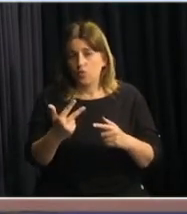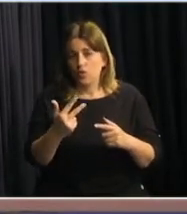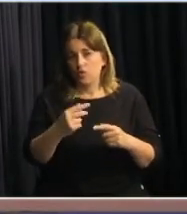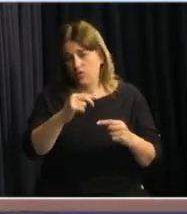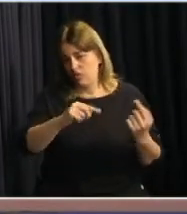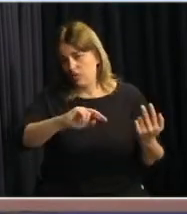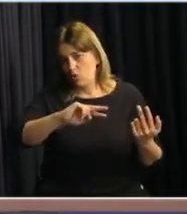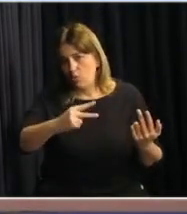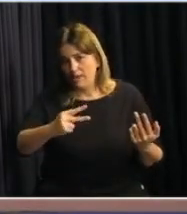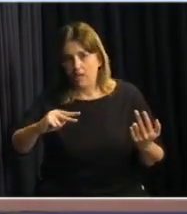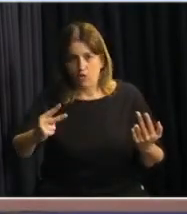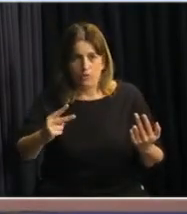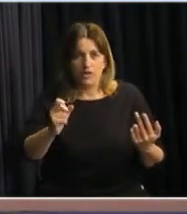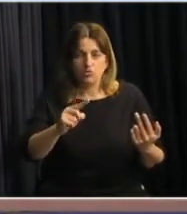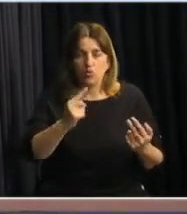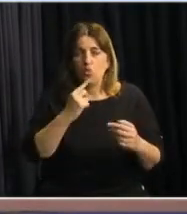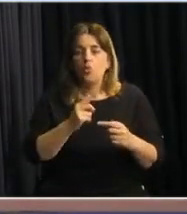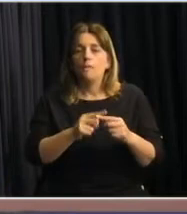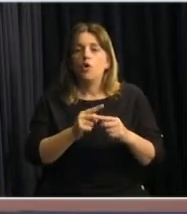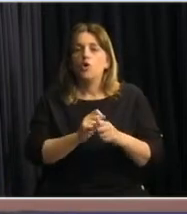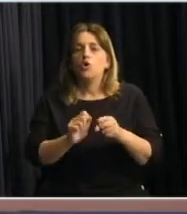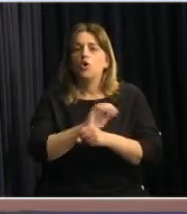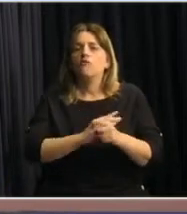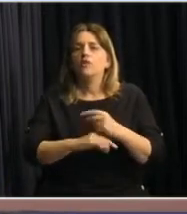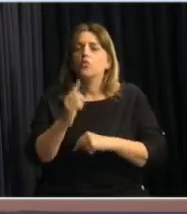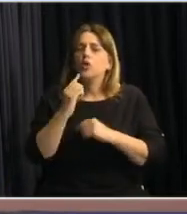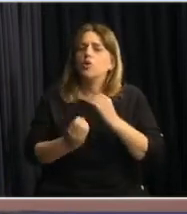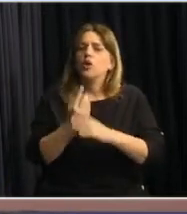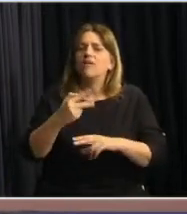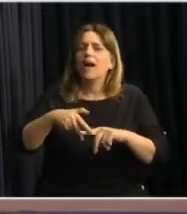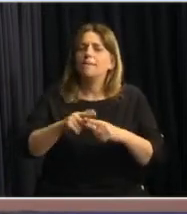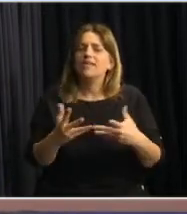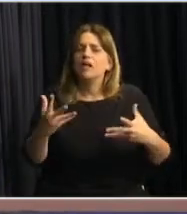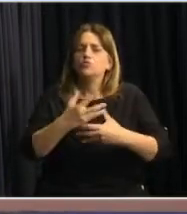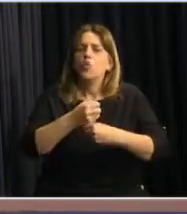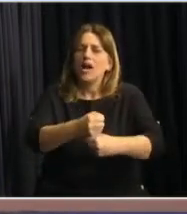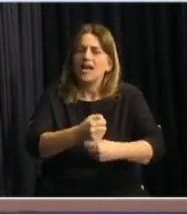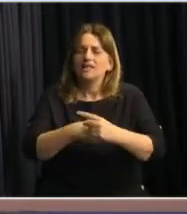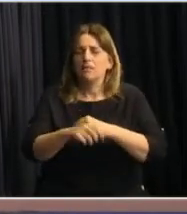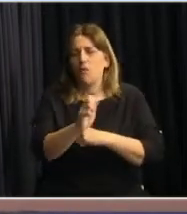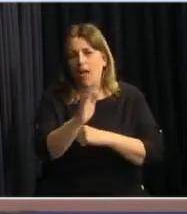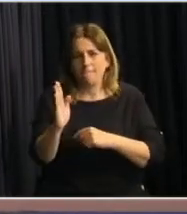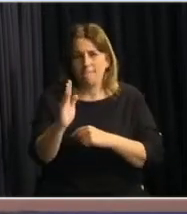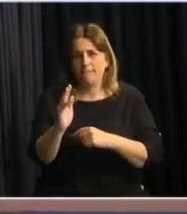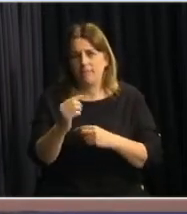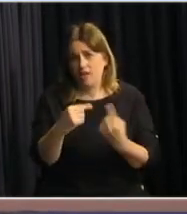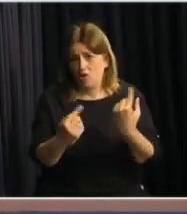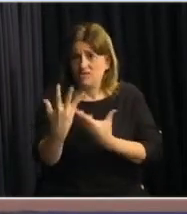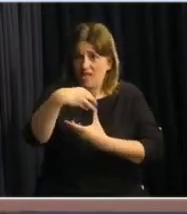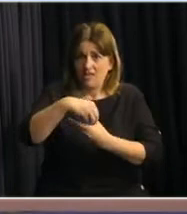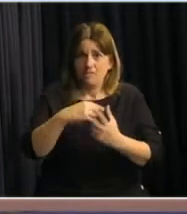duplicadas, también en el contexto COVID, y luego el nuevo instrumento que son las canastas a través de TUAP, las